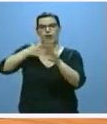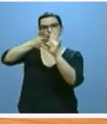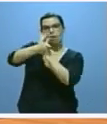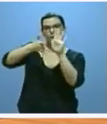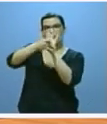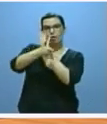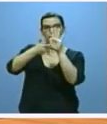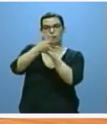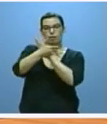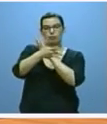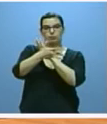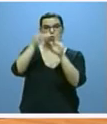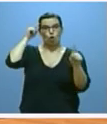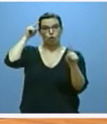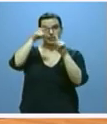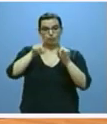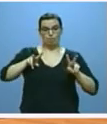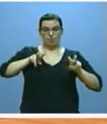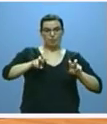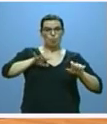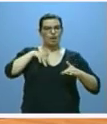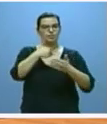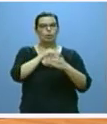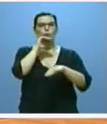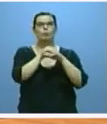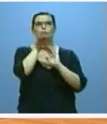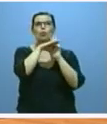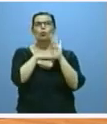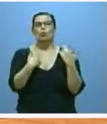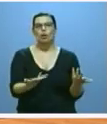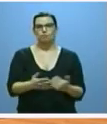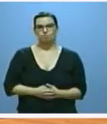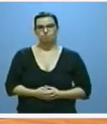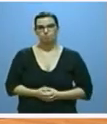grado de cumplimiento de los objetivos de su departamento para toda ella.